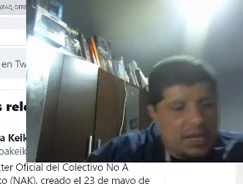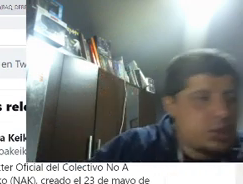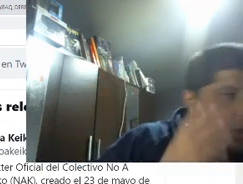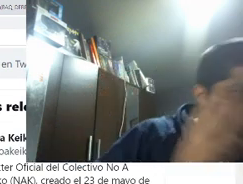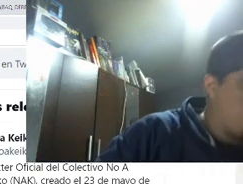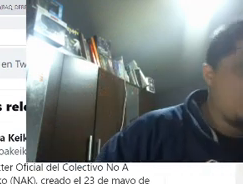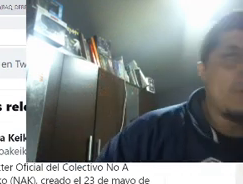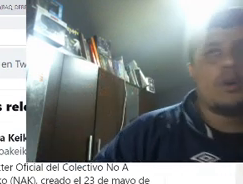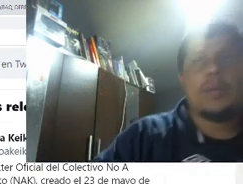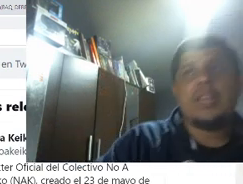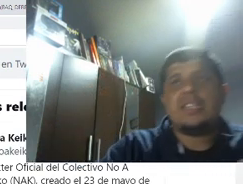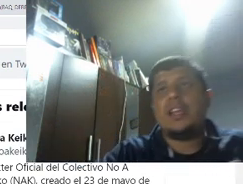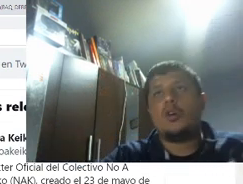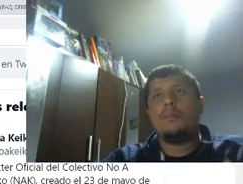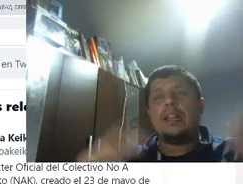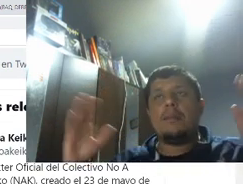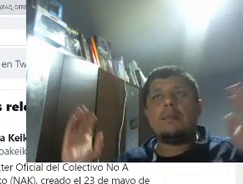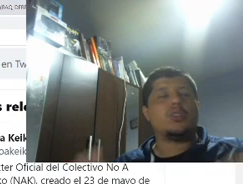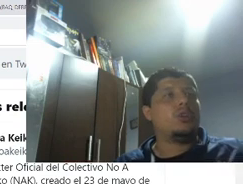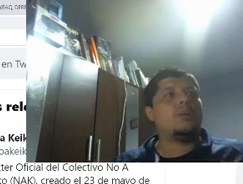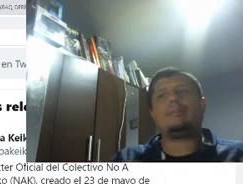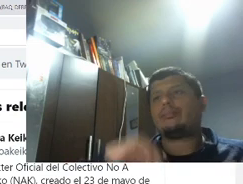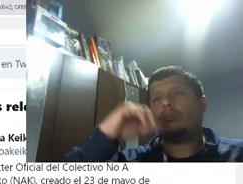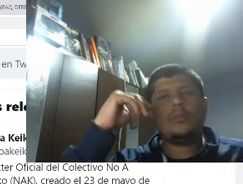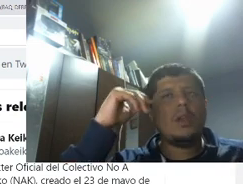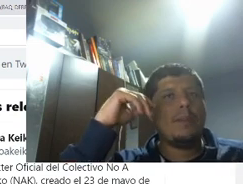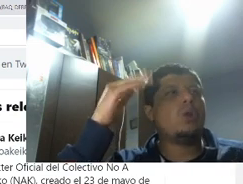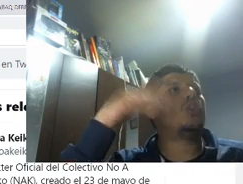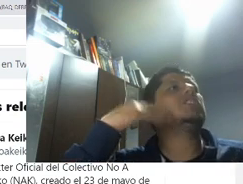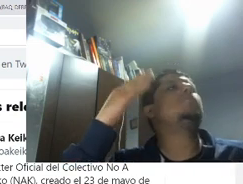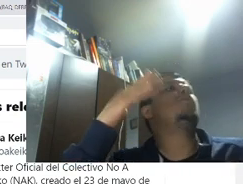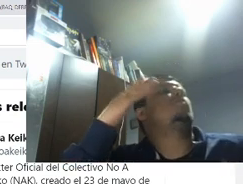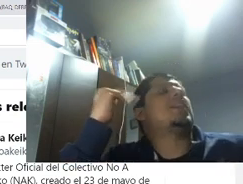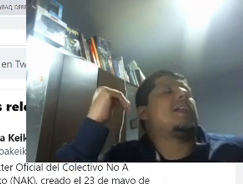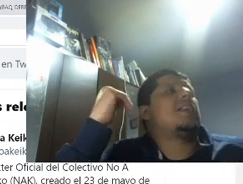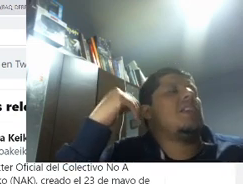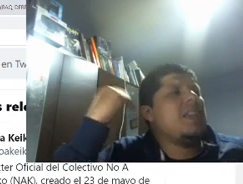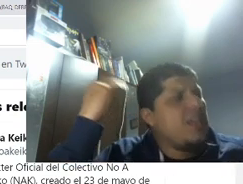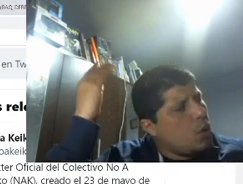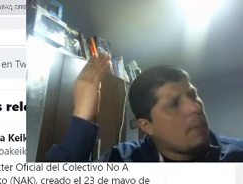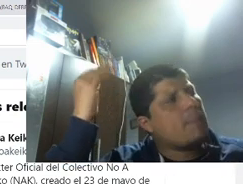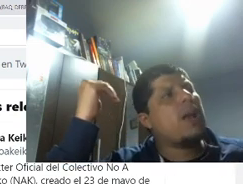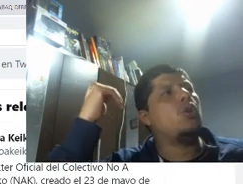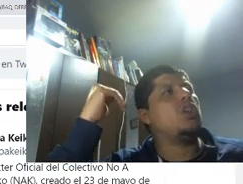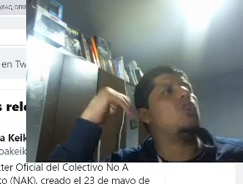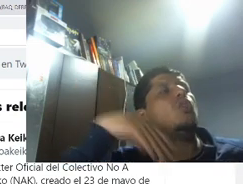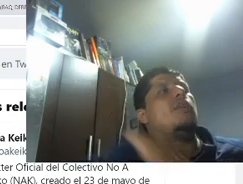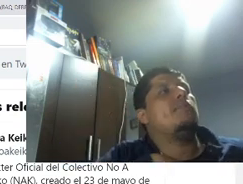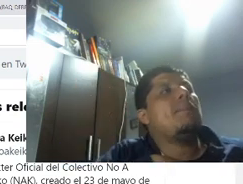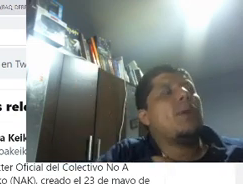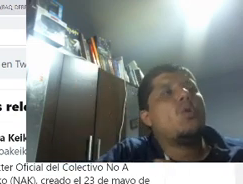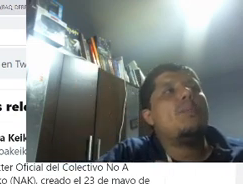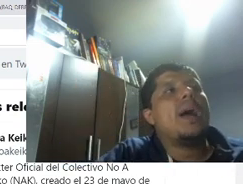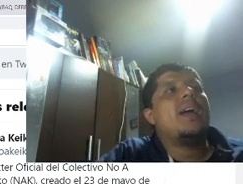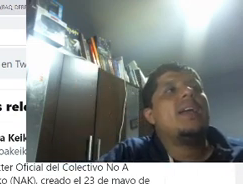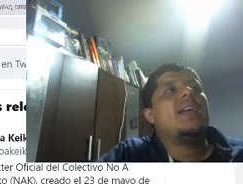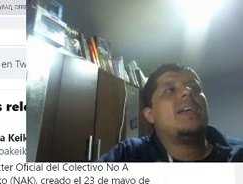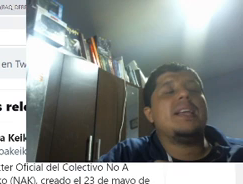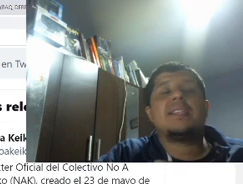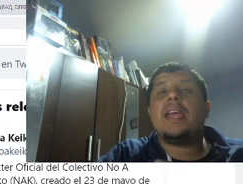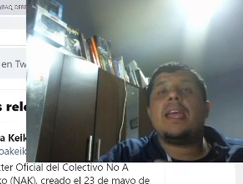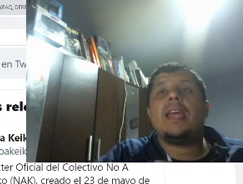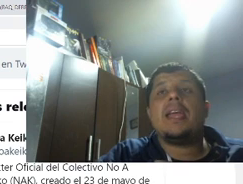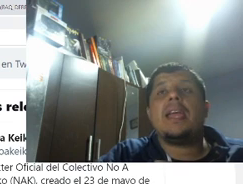Bueno, en eso yo no me puedo meter. Si alguien comparte memes o no. Pero lo que sí puedo opinar, y una vez más lo digo, me preocupa,